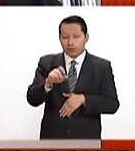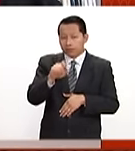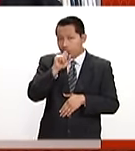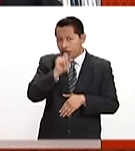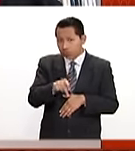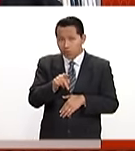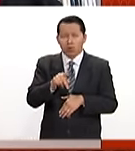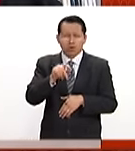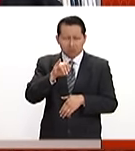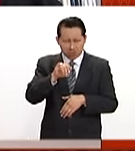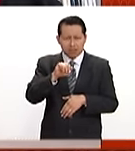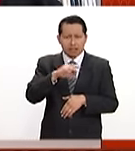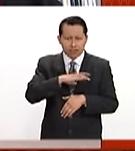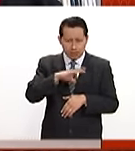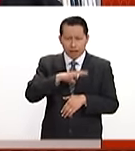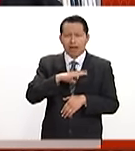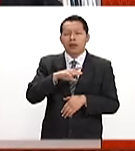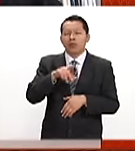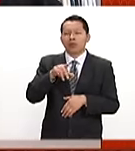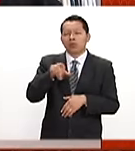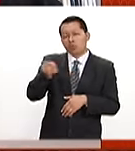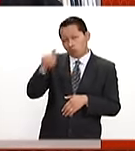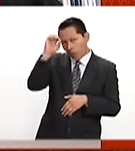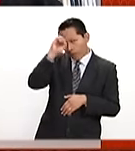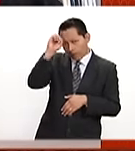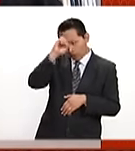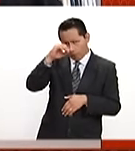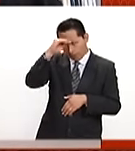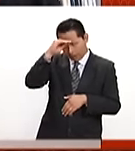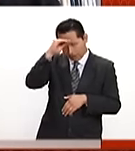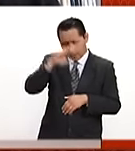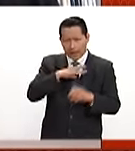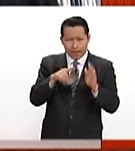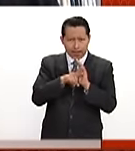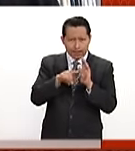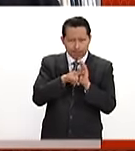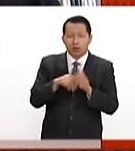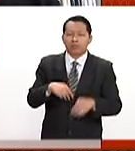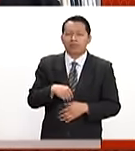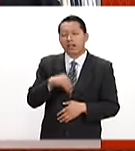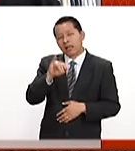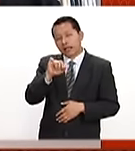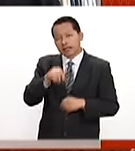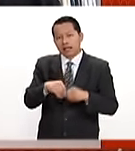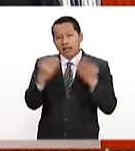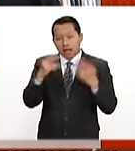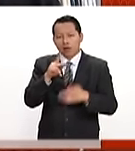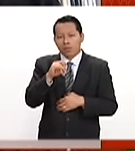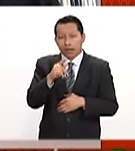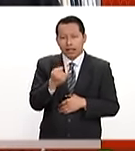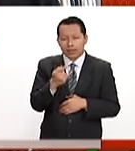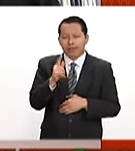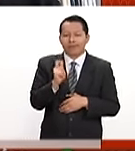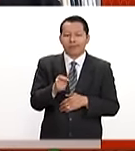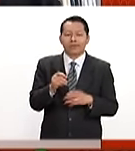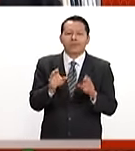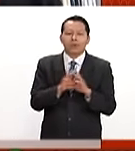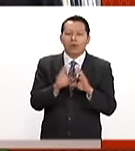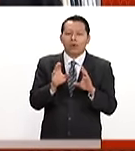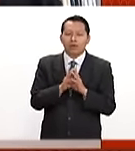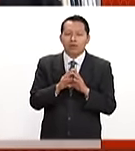¿sí tiene una repercusión desde tu punto de vista? Sí, desde luego, Pati. De hecho, es una vieja